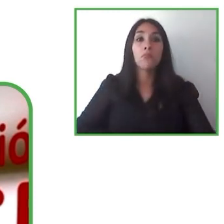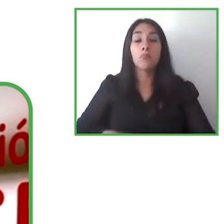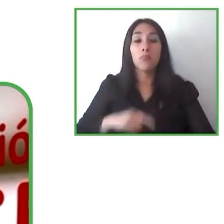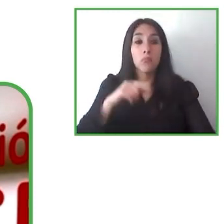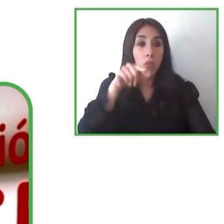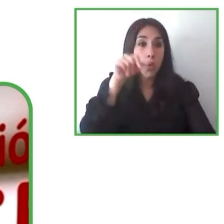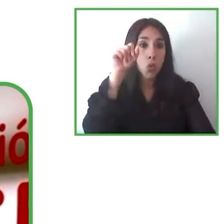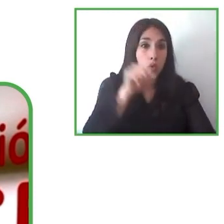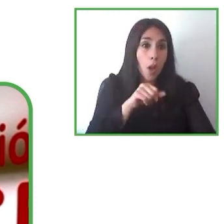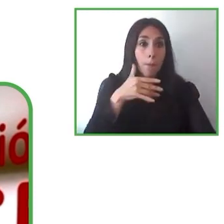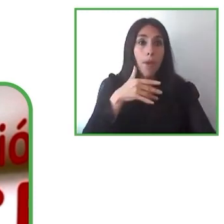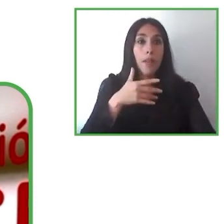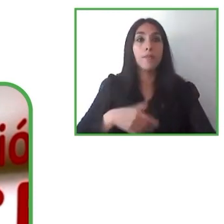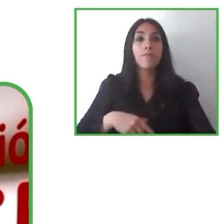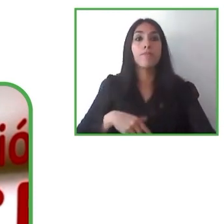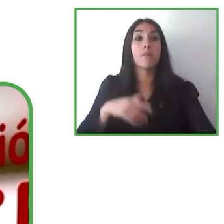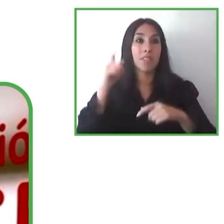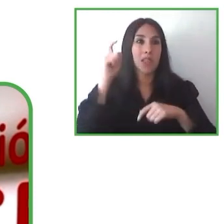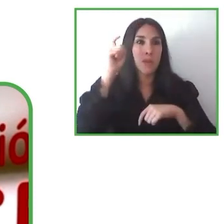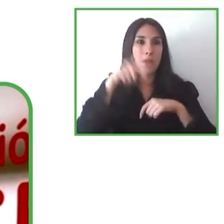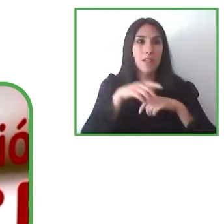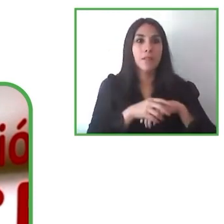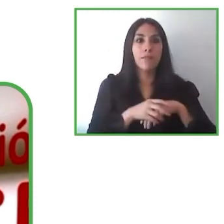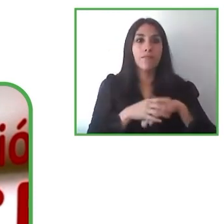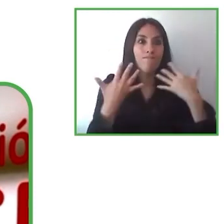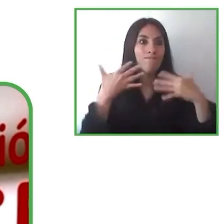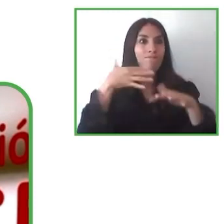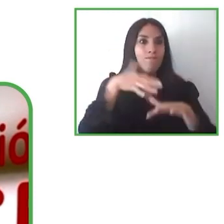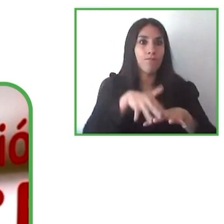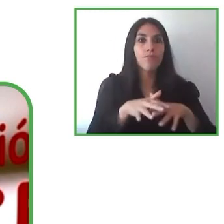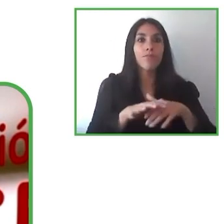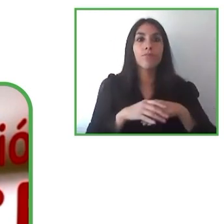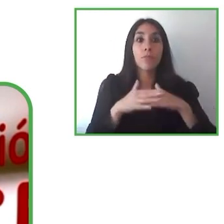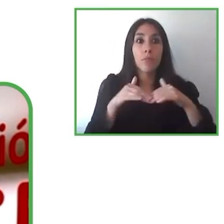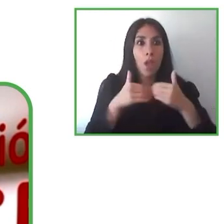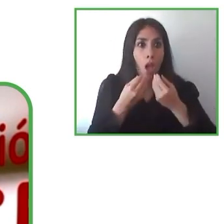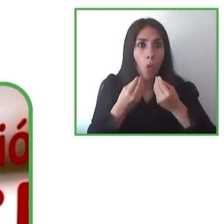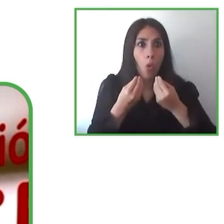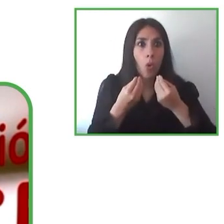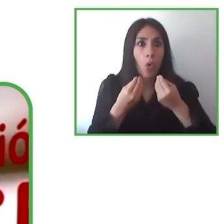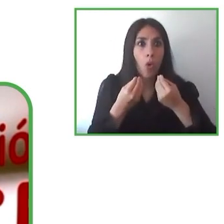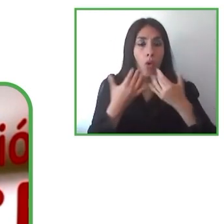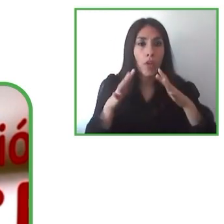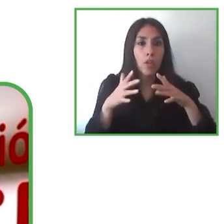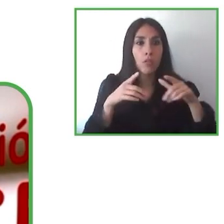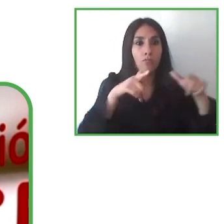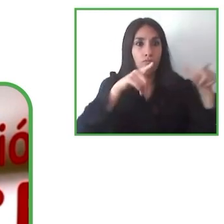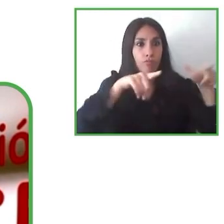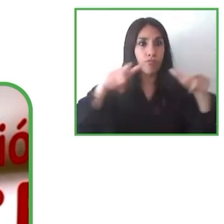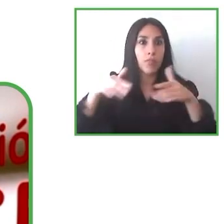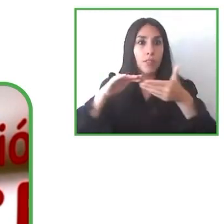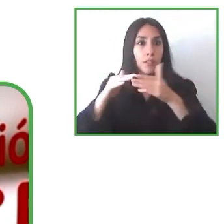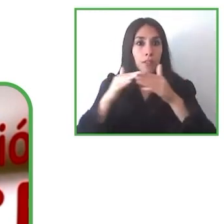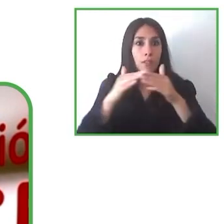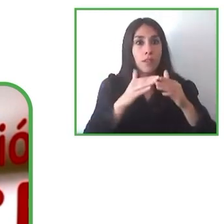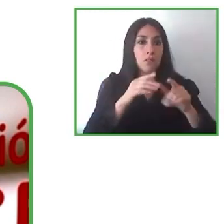integraciones con los departamentos con regionales de los diferentes servicios de streaming ya tenemos algunas